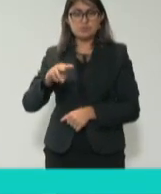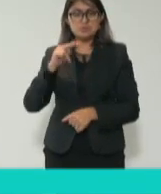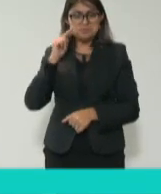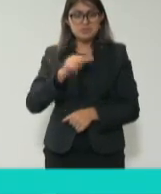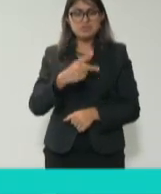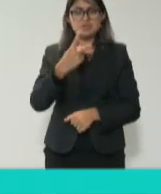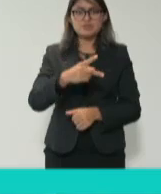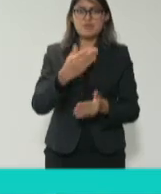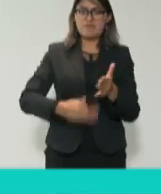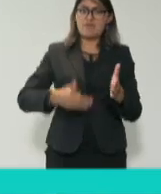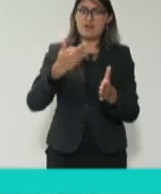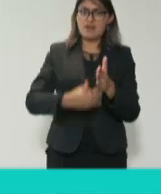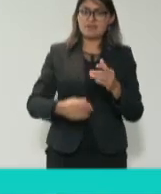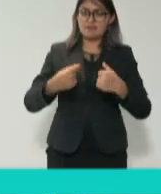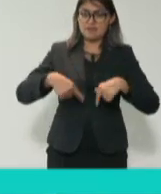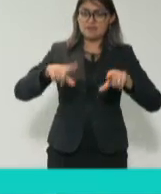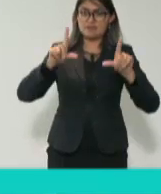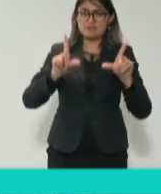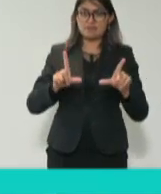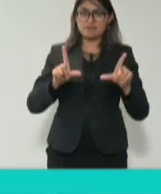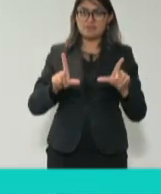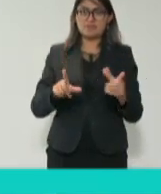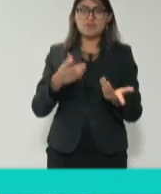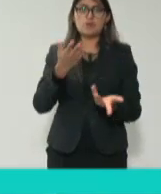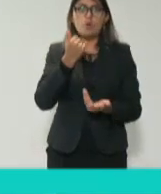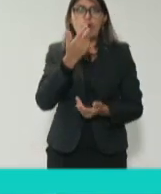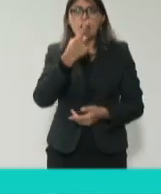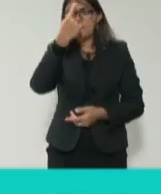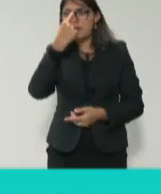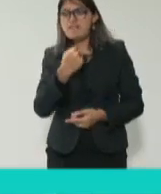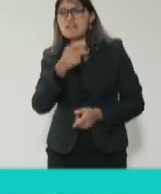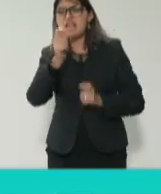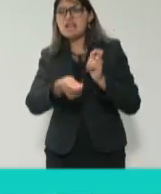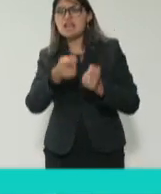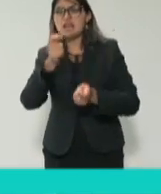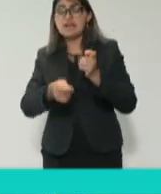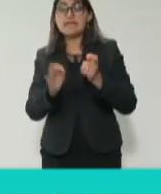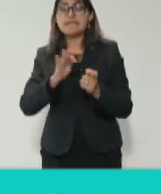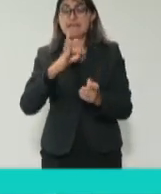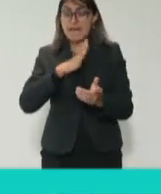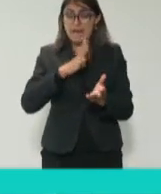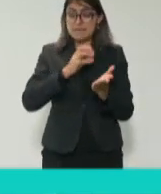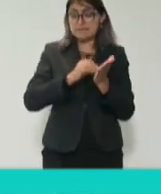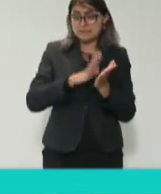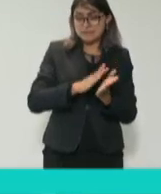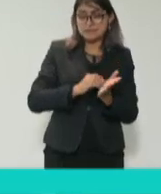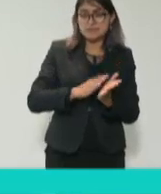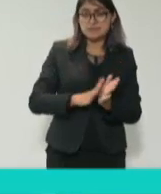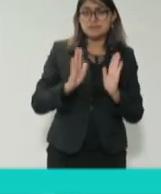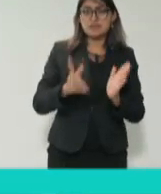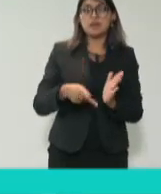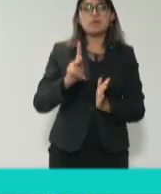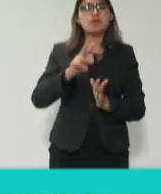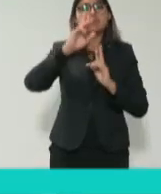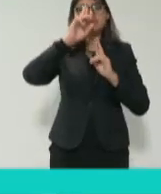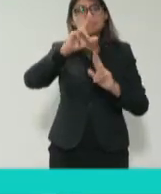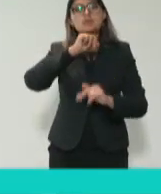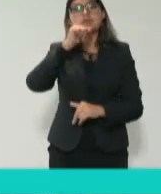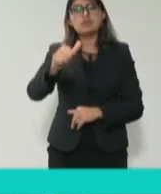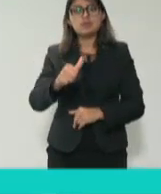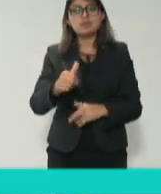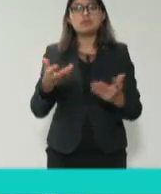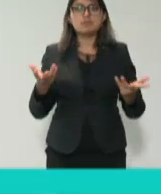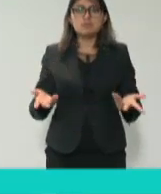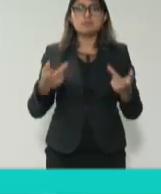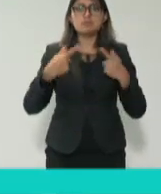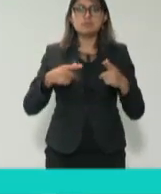conforme a los manuales actualizados, no hay perfiles y si hay no se respetan. Entonces la gente hace muchas cosas pero no lo hace de